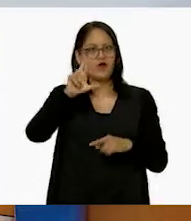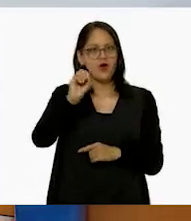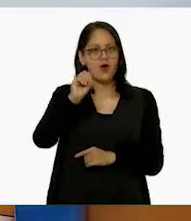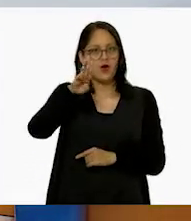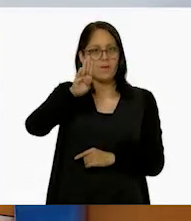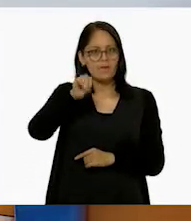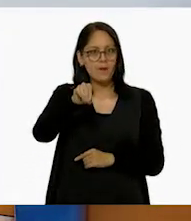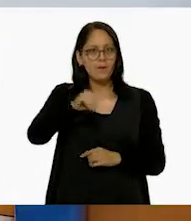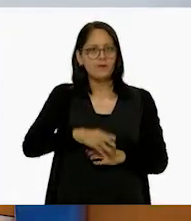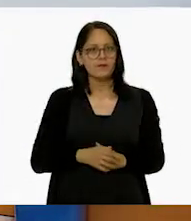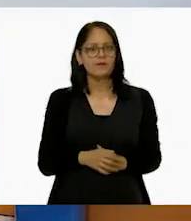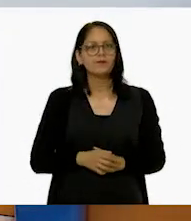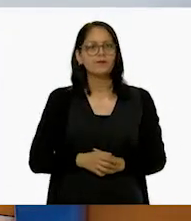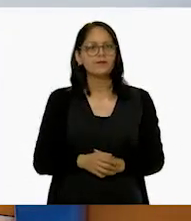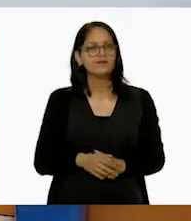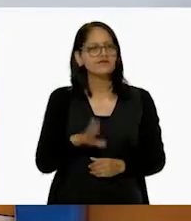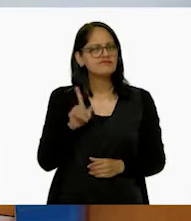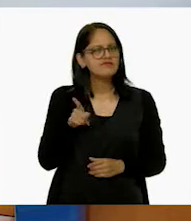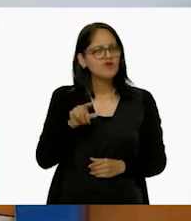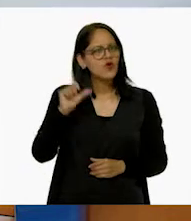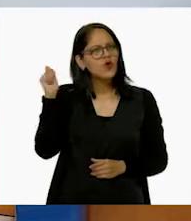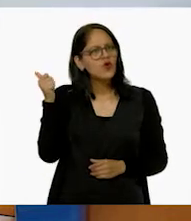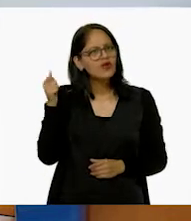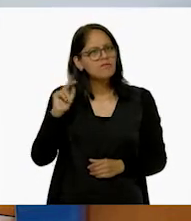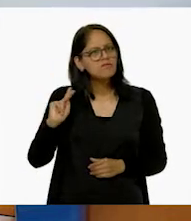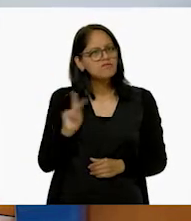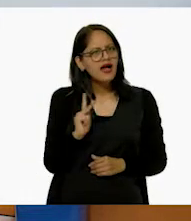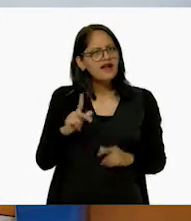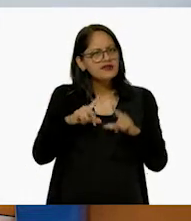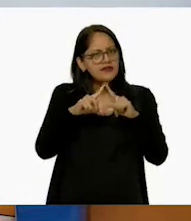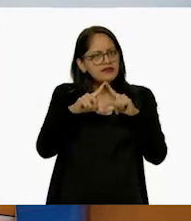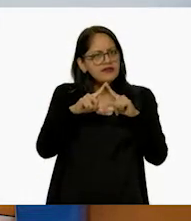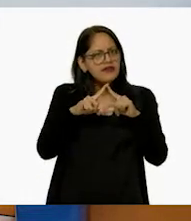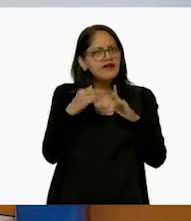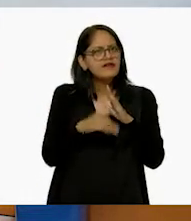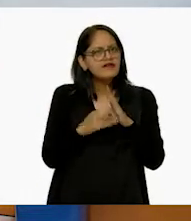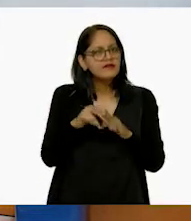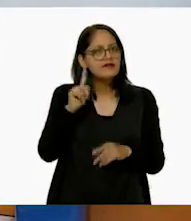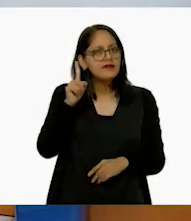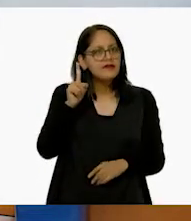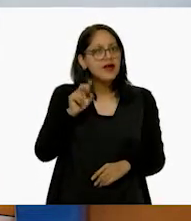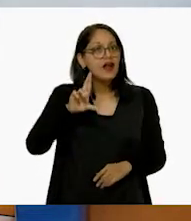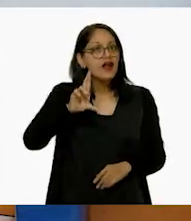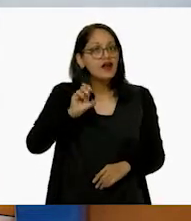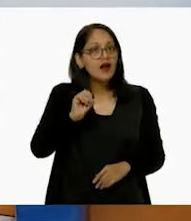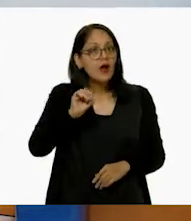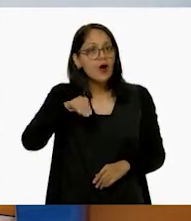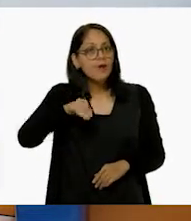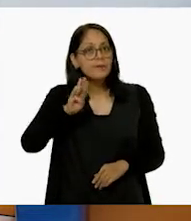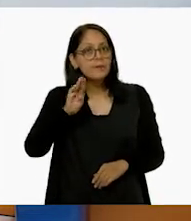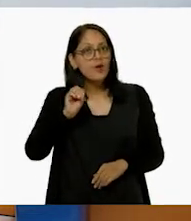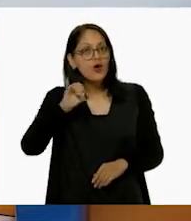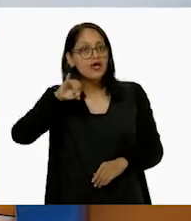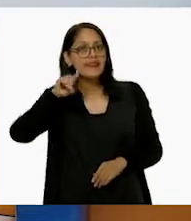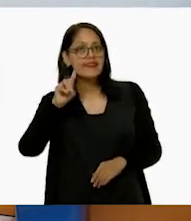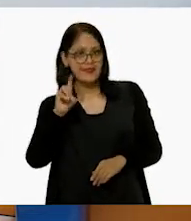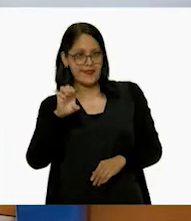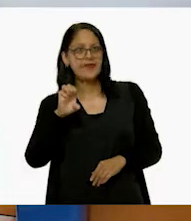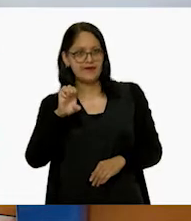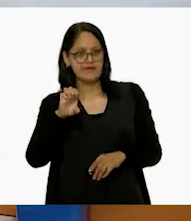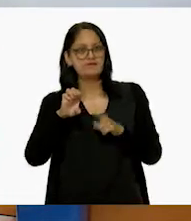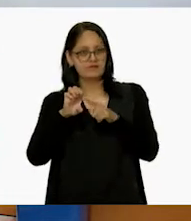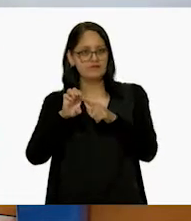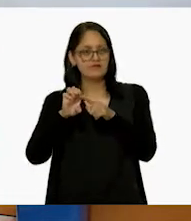te parece? Ah, ¿cuál era otra que se parecía al rombo? El... ¡Romboide! El romboide, claro. romboide.